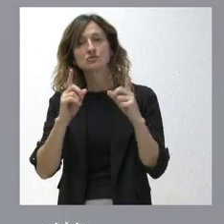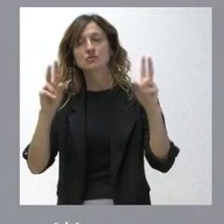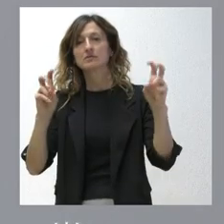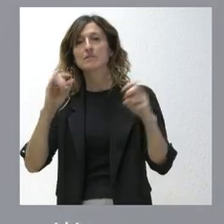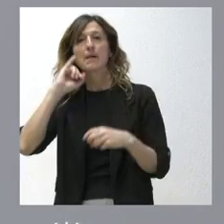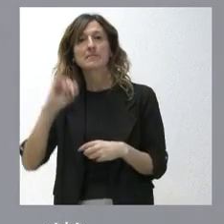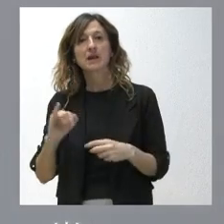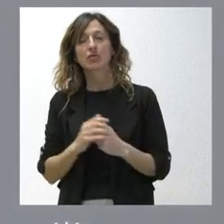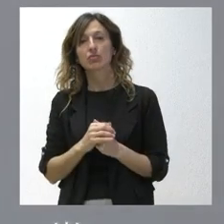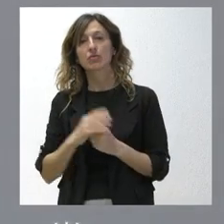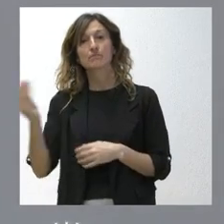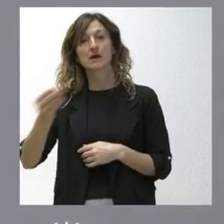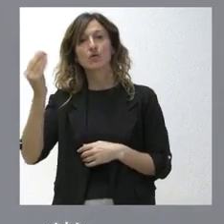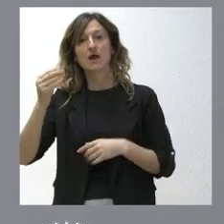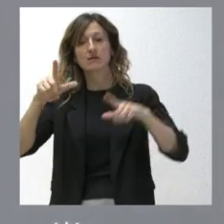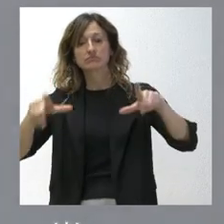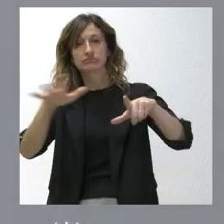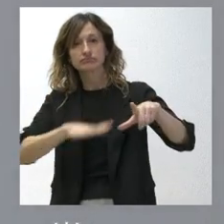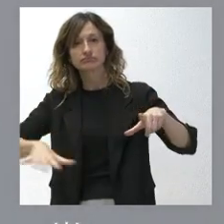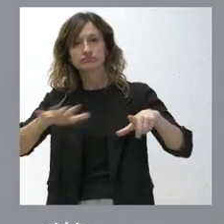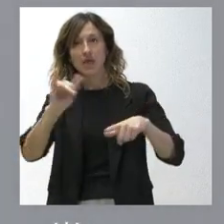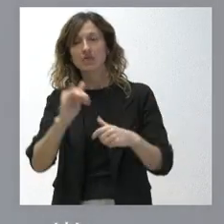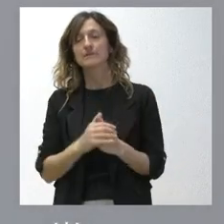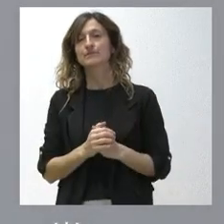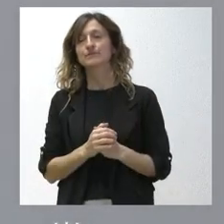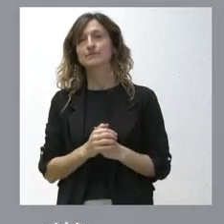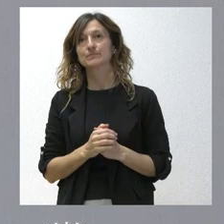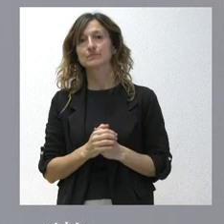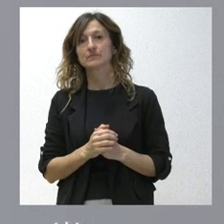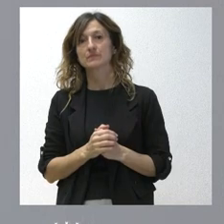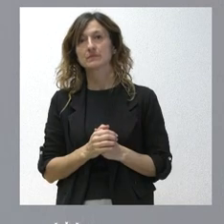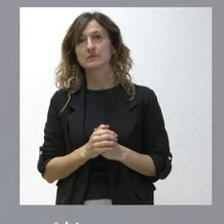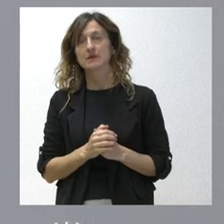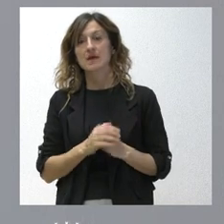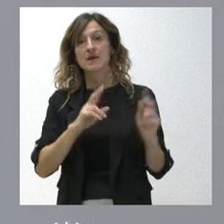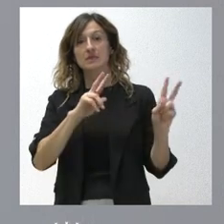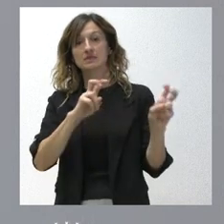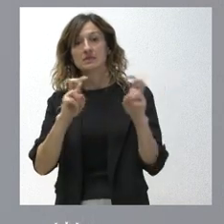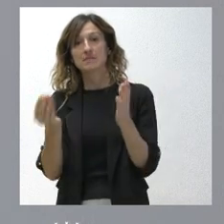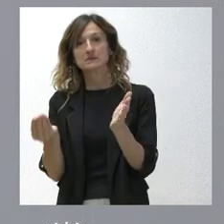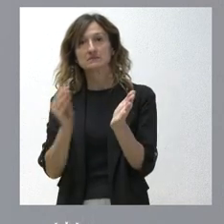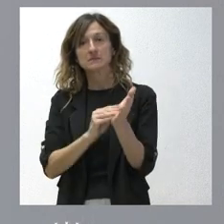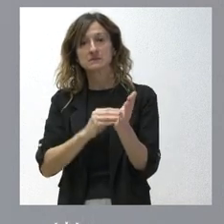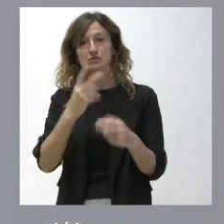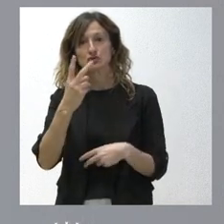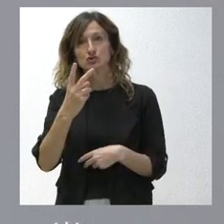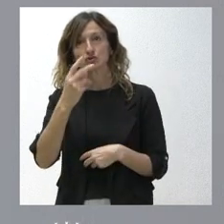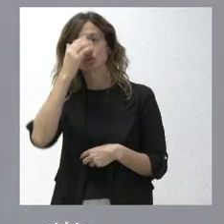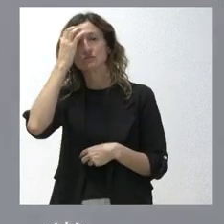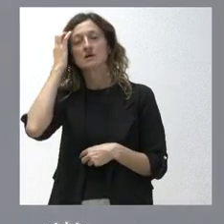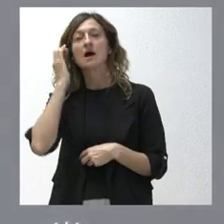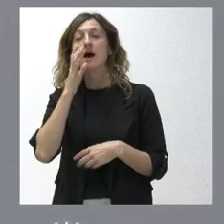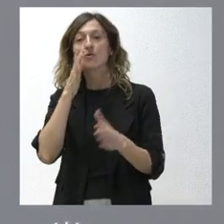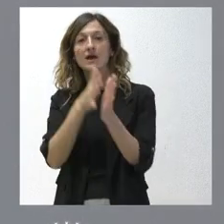del Bierzo, para mejorar las instalaciones allí disponibles. Dos cuestiones adicionales que les comento,